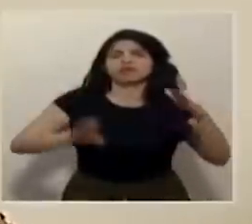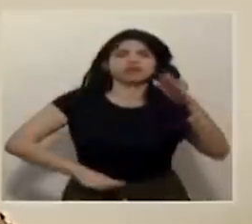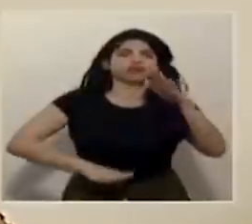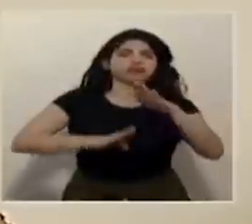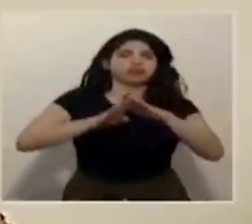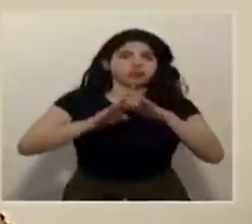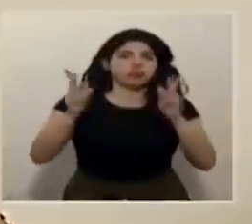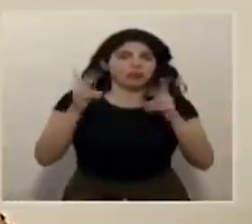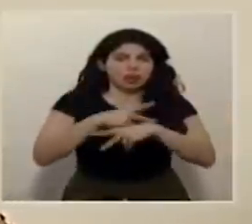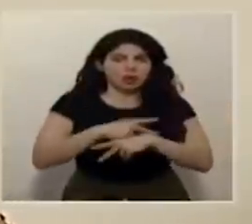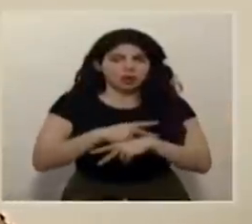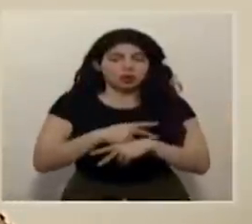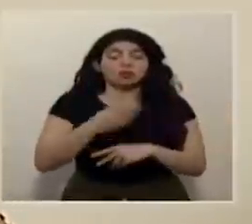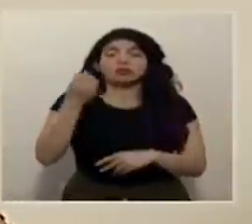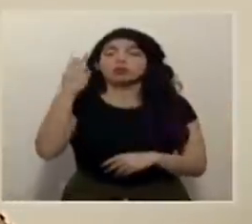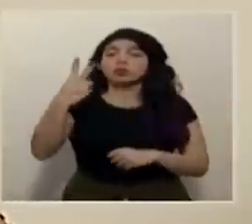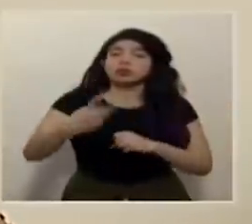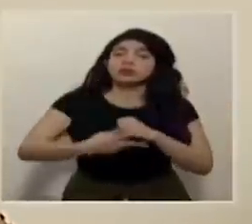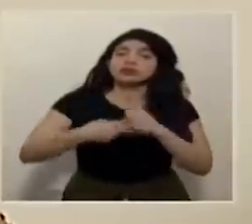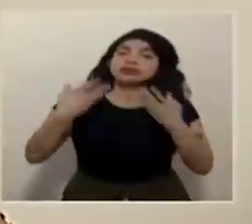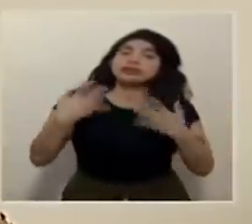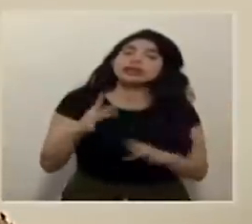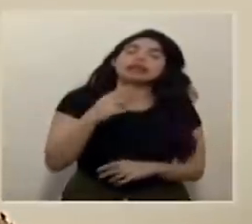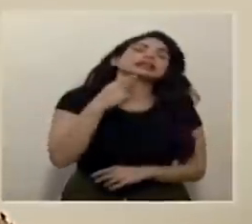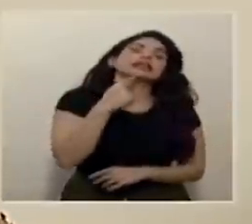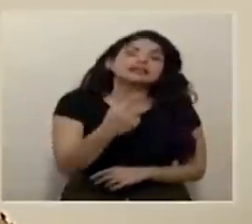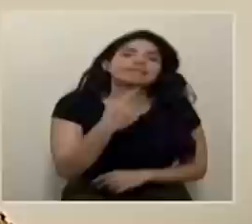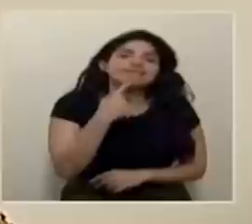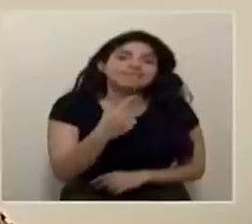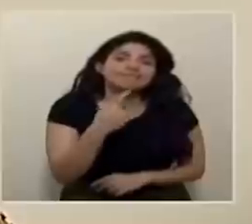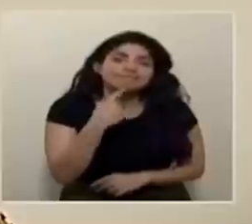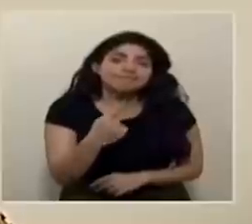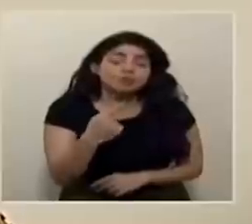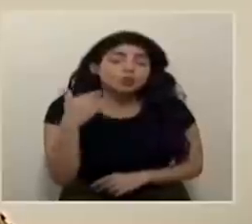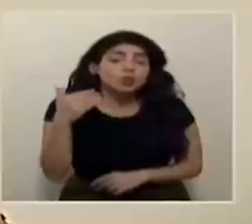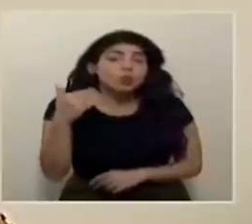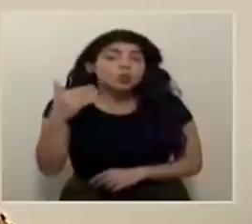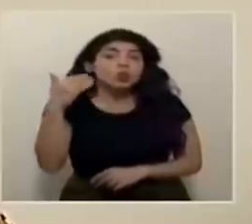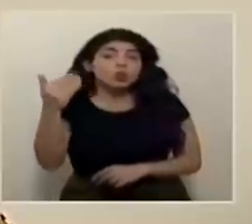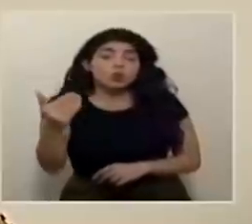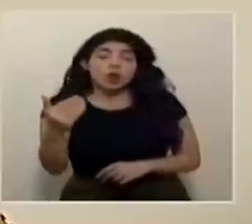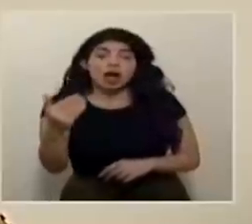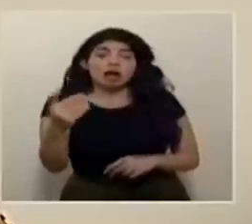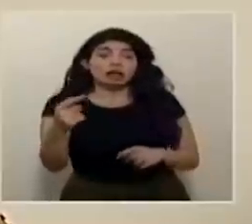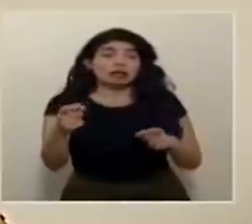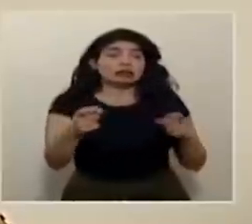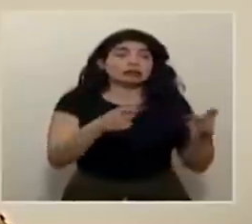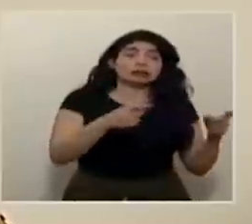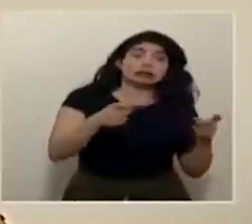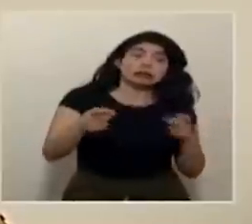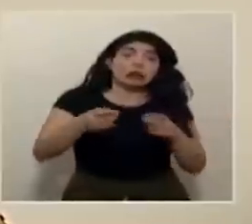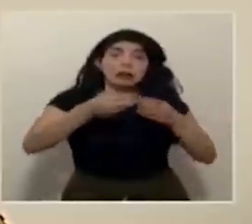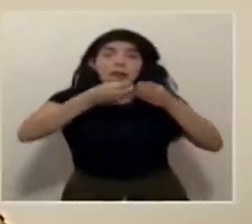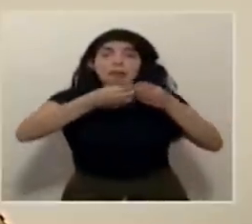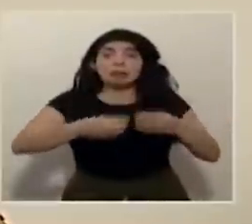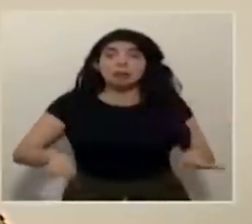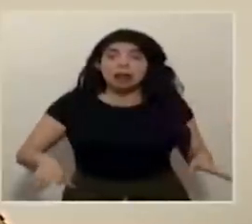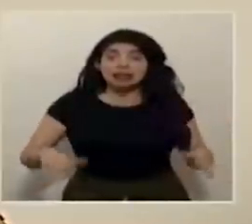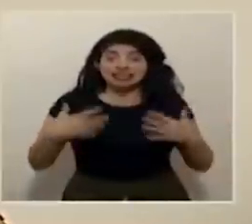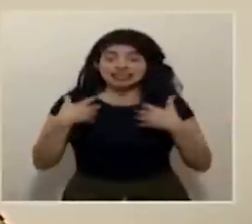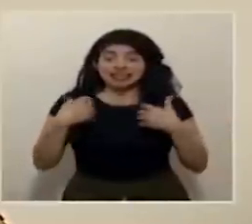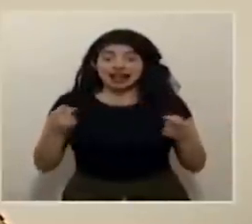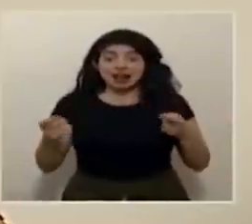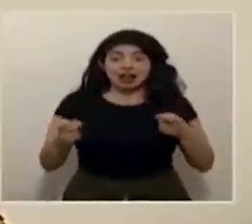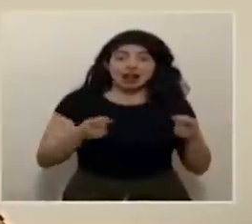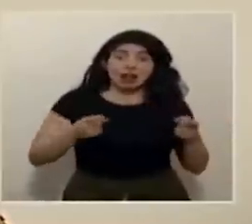Y lo que hemos dicho muchas veces, cuando se descompensa, cuando se sale de control lo sanitario